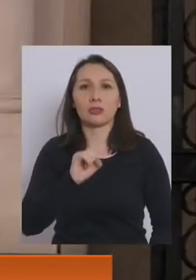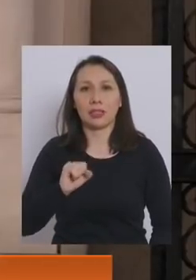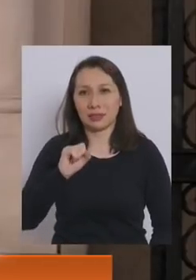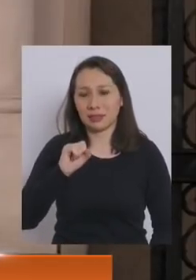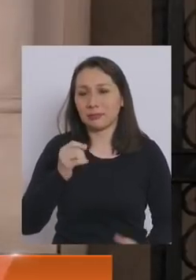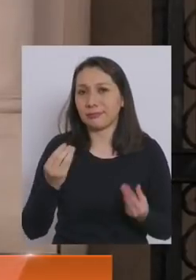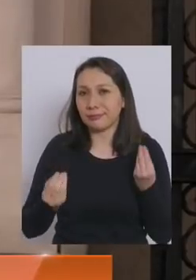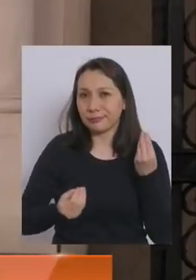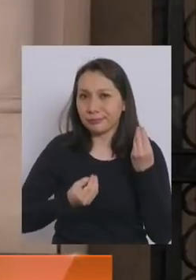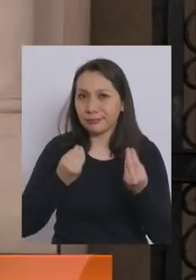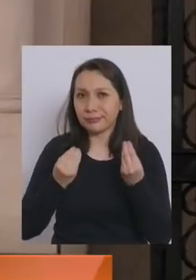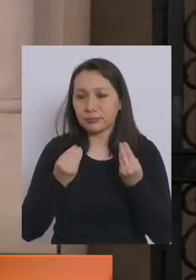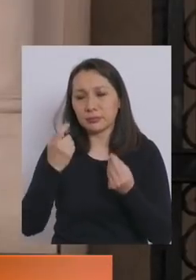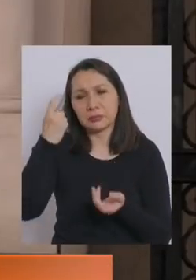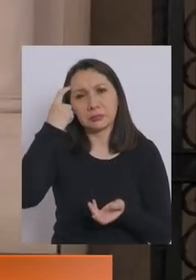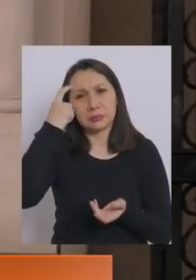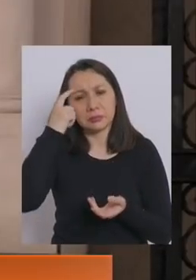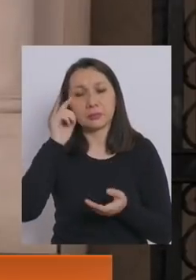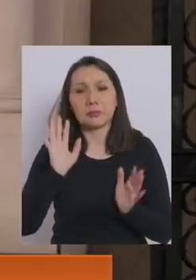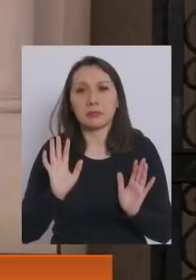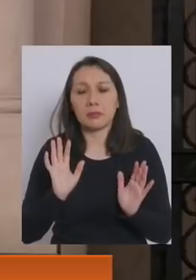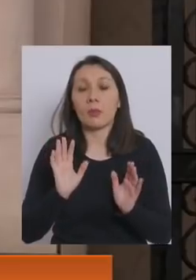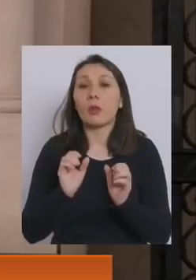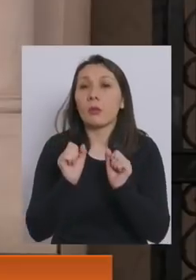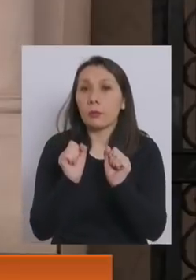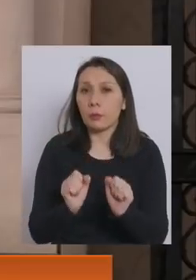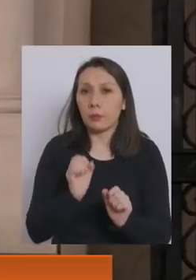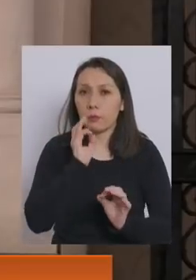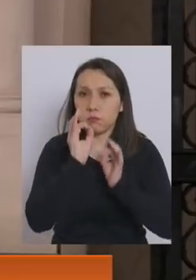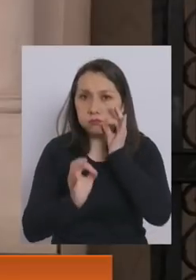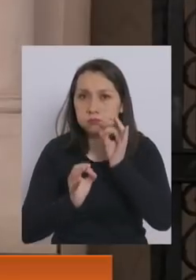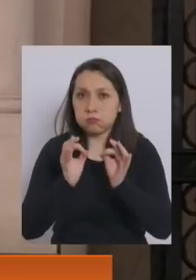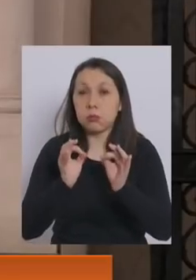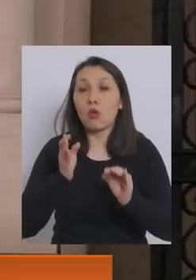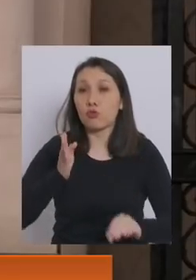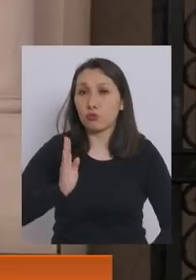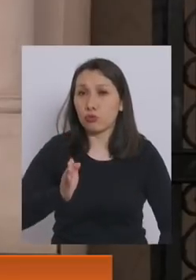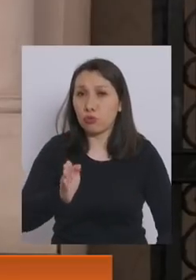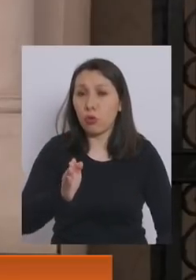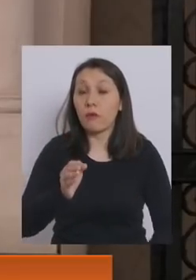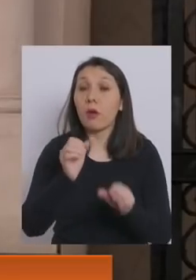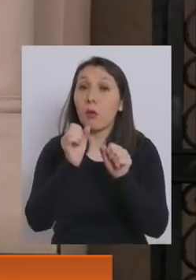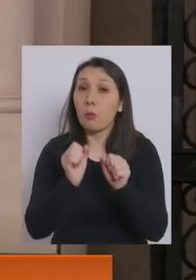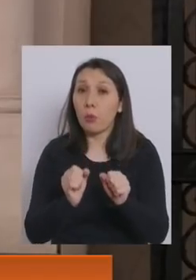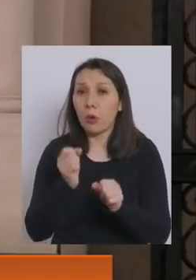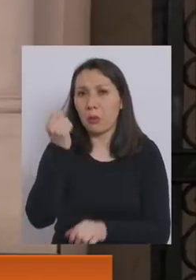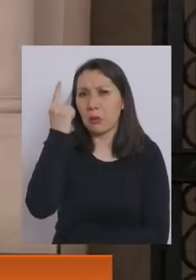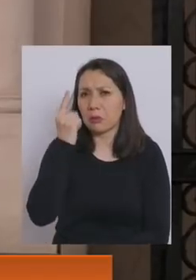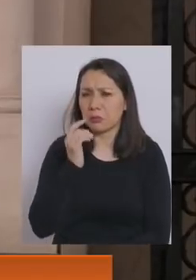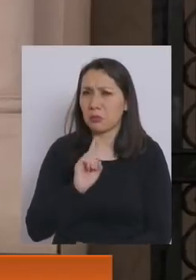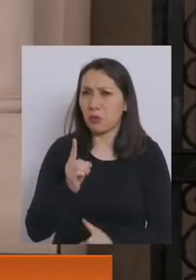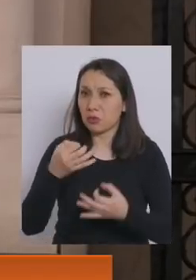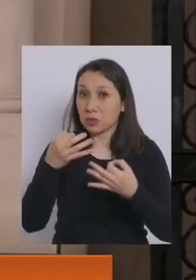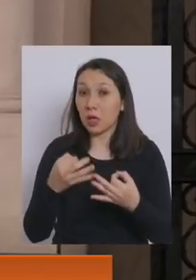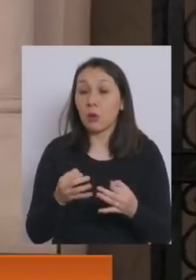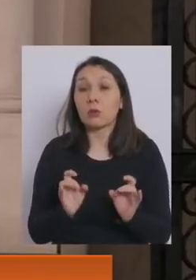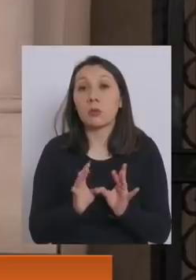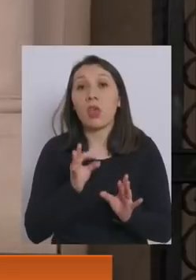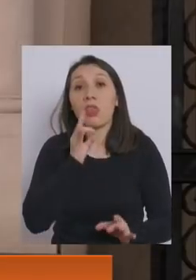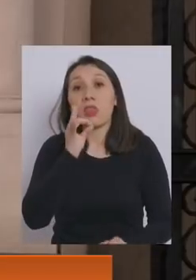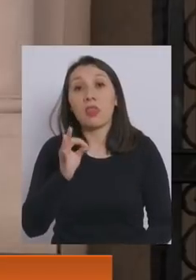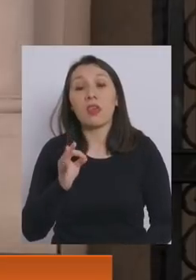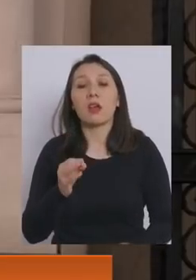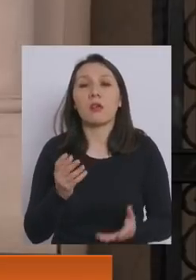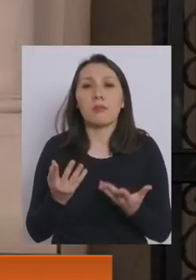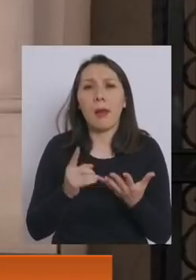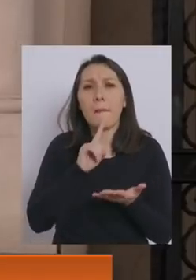postura queda él pensando que también se ha dicho que su continuidad, se podría entender, no estaría asegurada? Ya que él dijo en algún